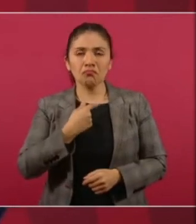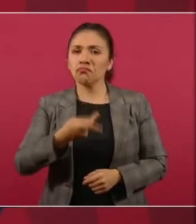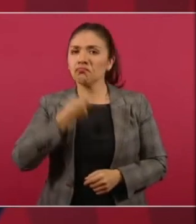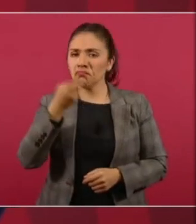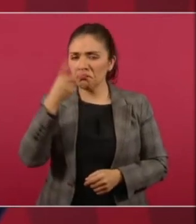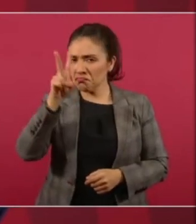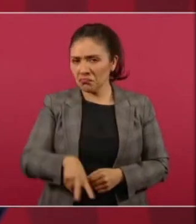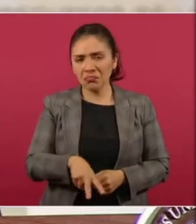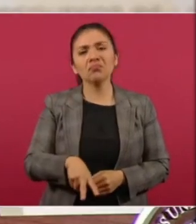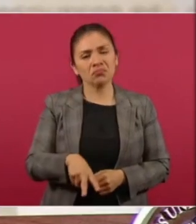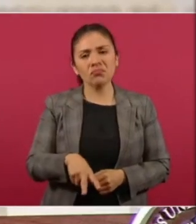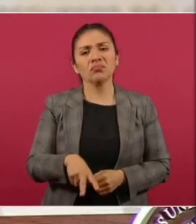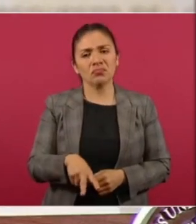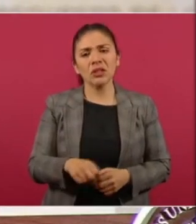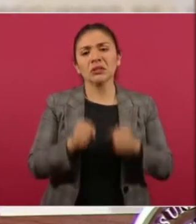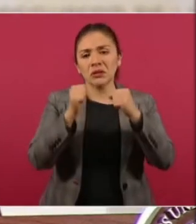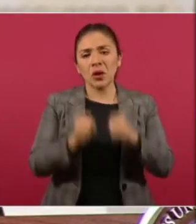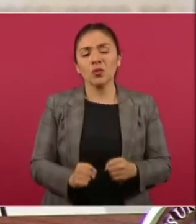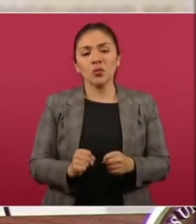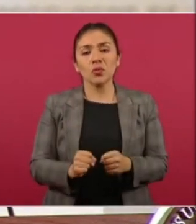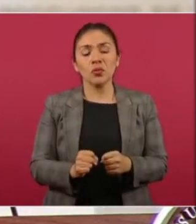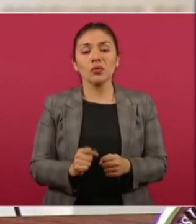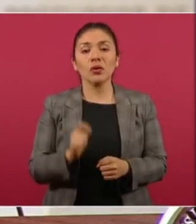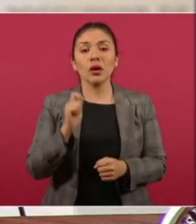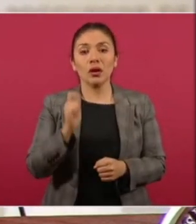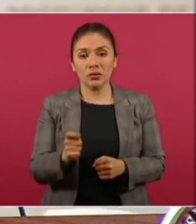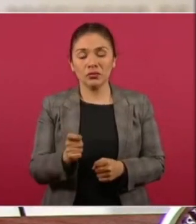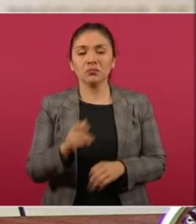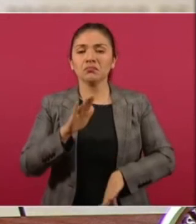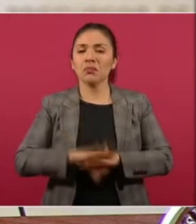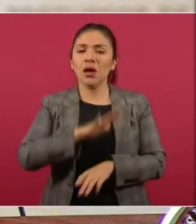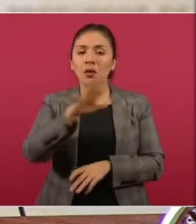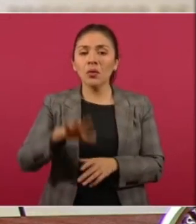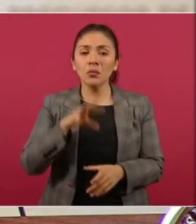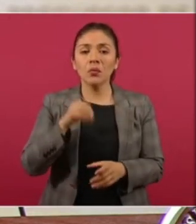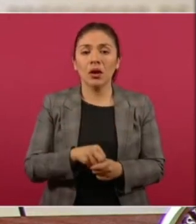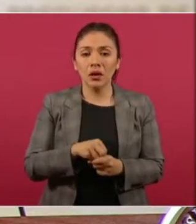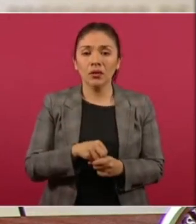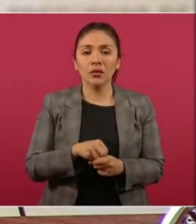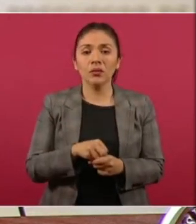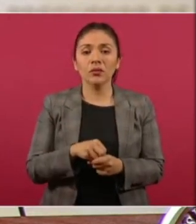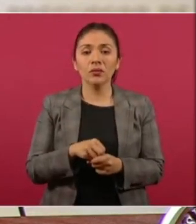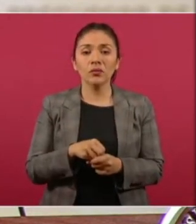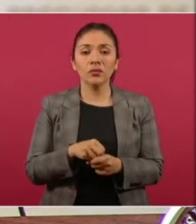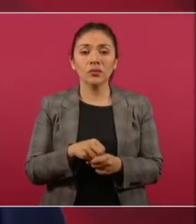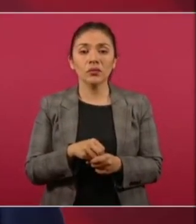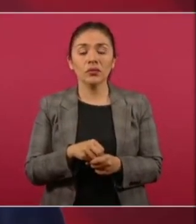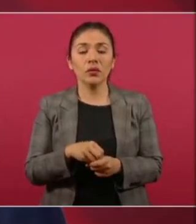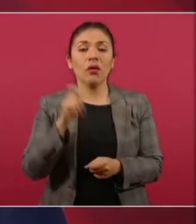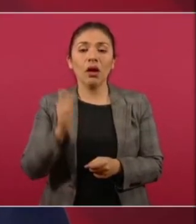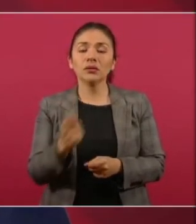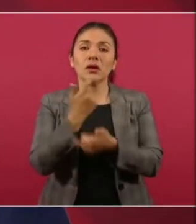a plenitud la